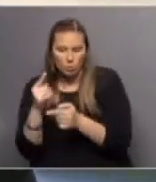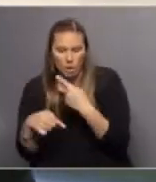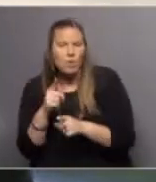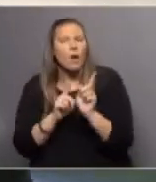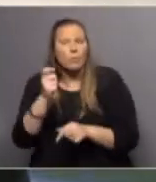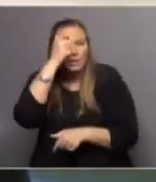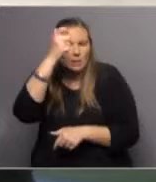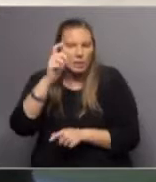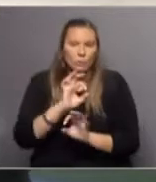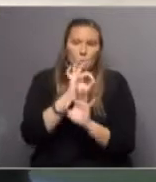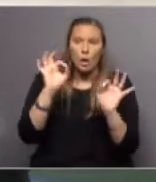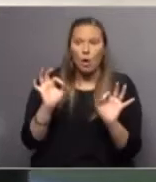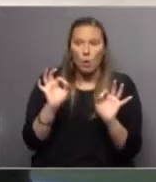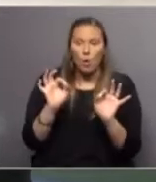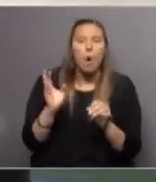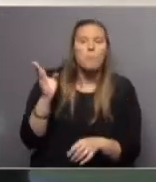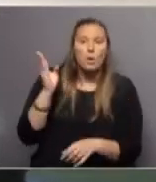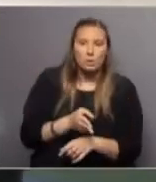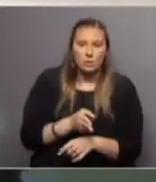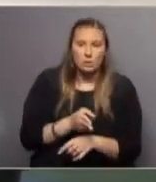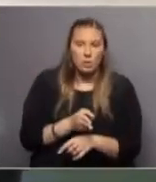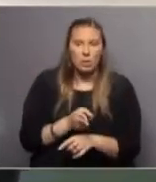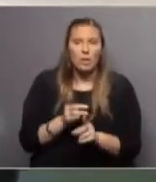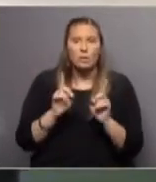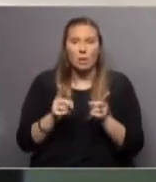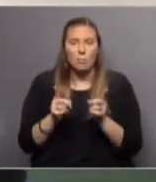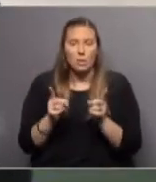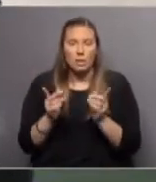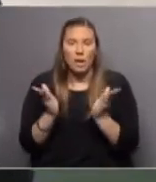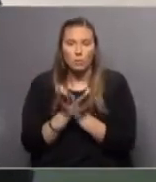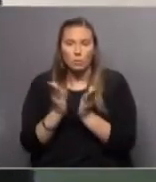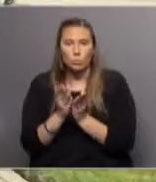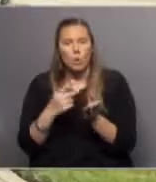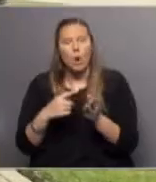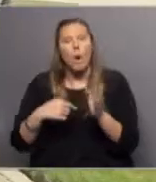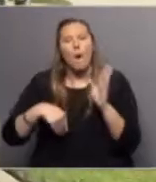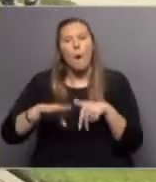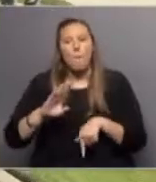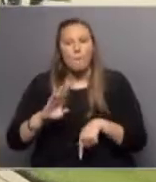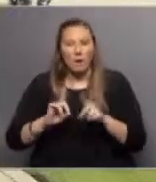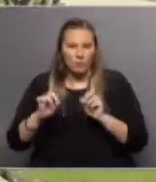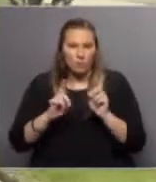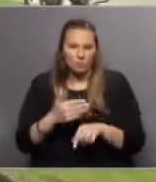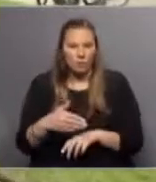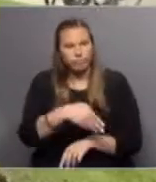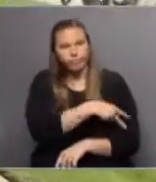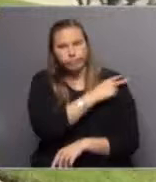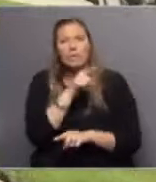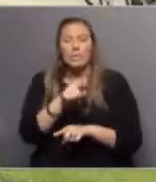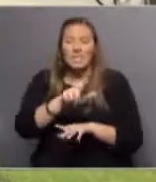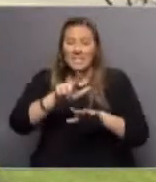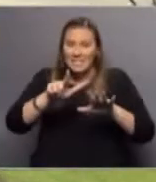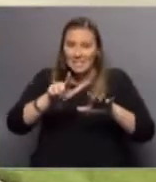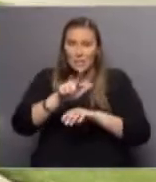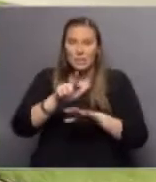tecnicatura, o incluso hay un porcentaje, por supuesto, también con estudios de posgrado. De ese 78